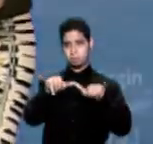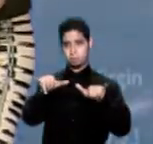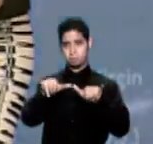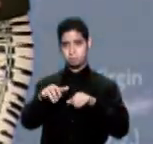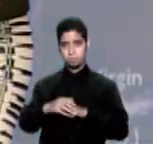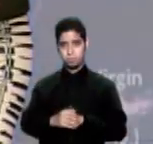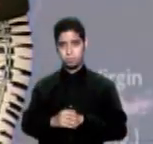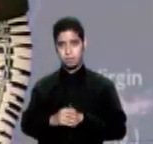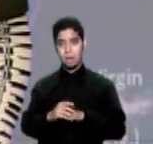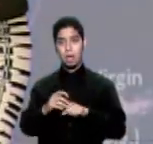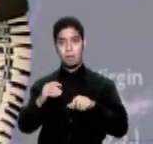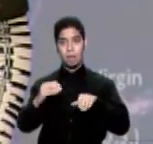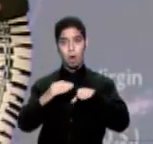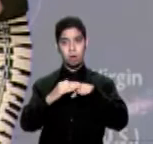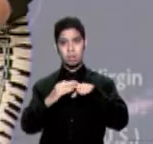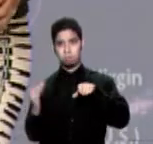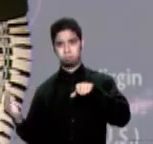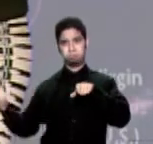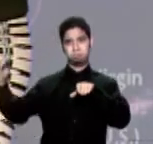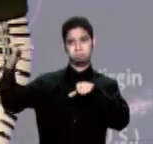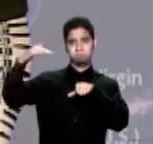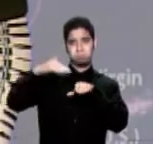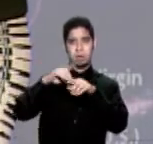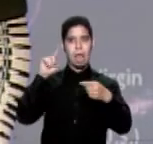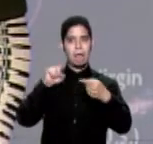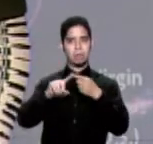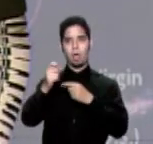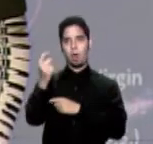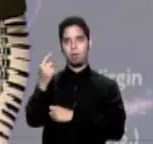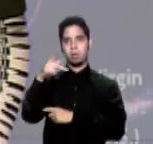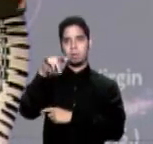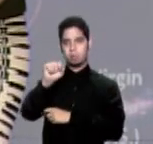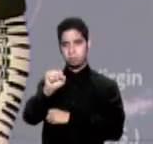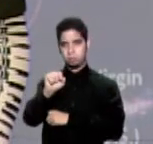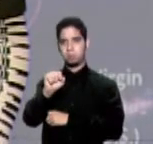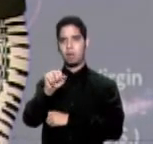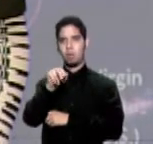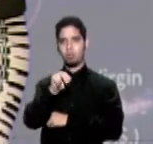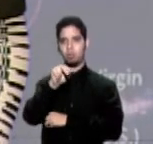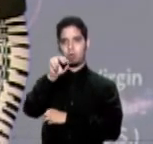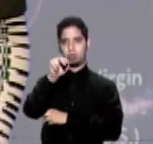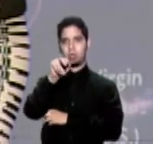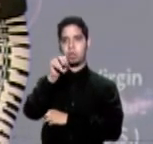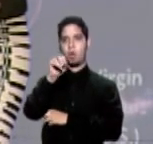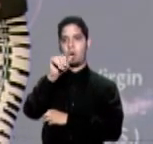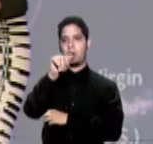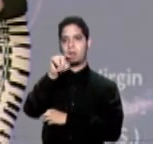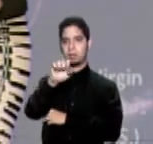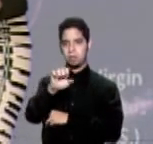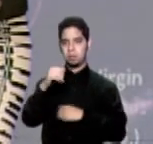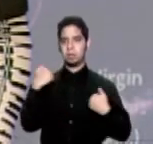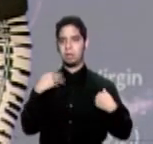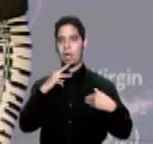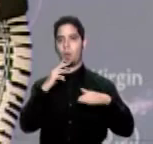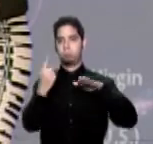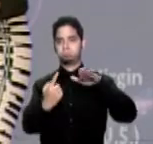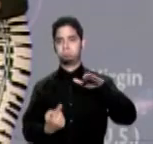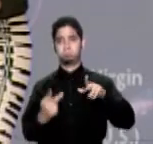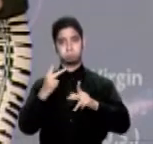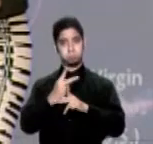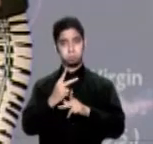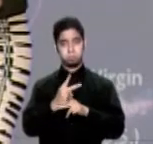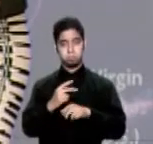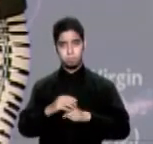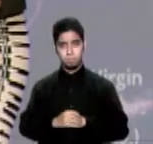orilla hasta los 11 pies de altura toda esa costa norte y la costa oeste tienen alto riesgo de corrientes submarinas también tenemos en